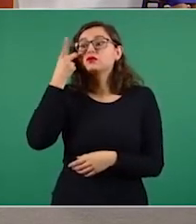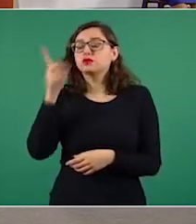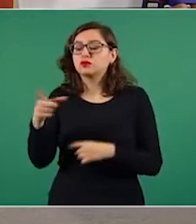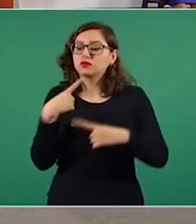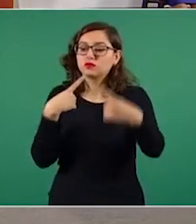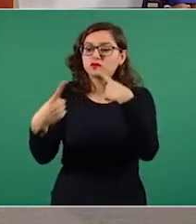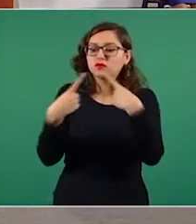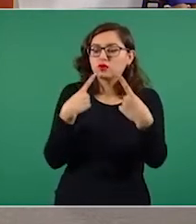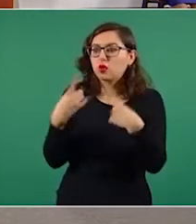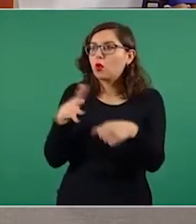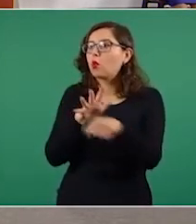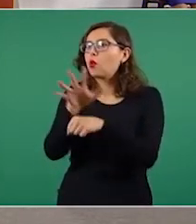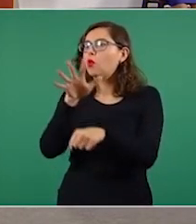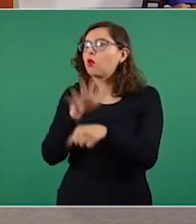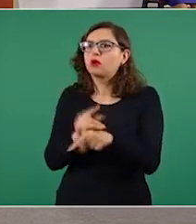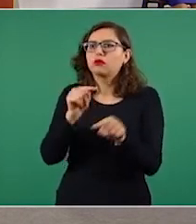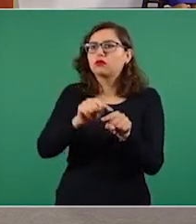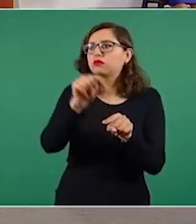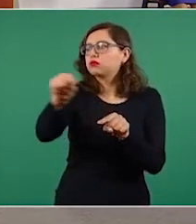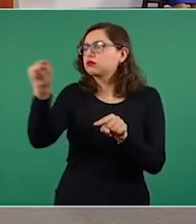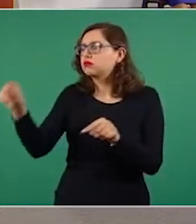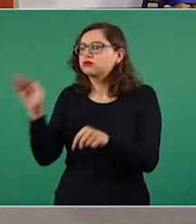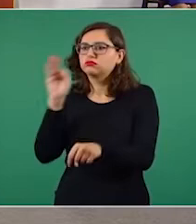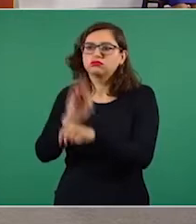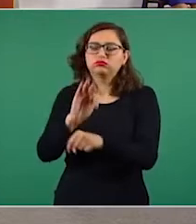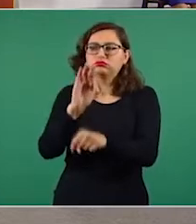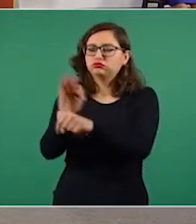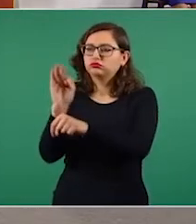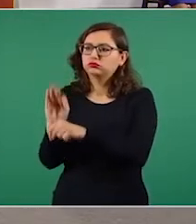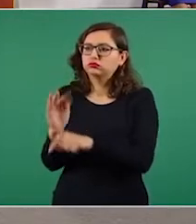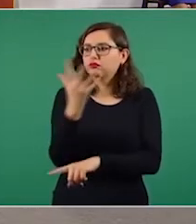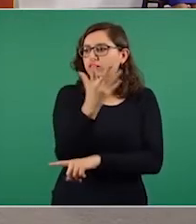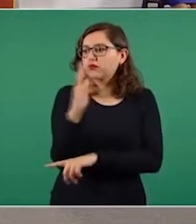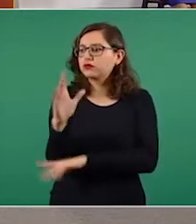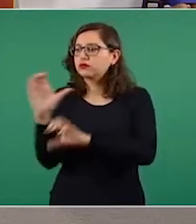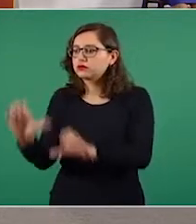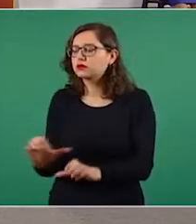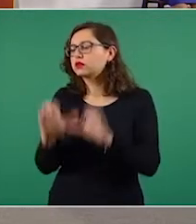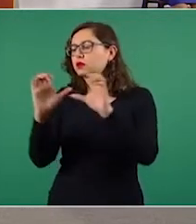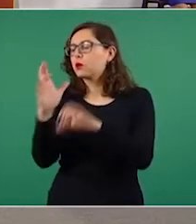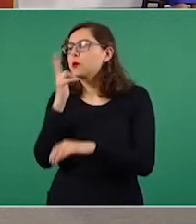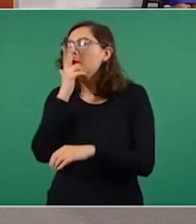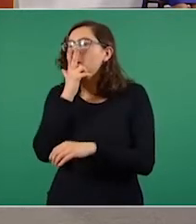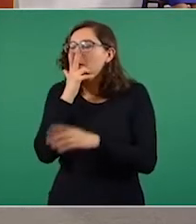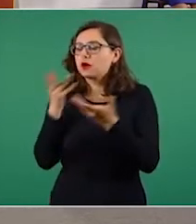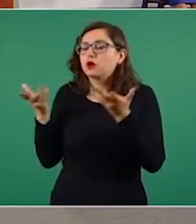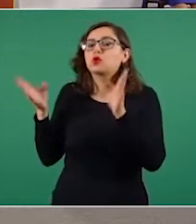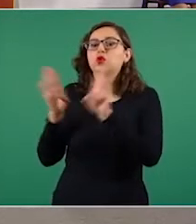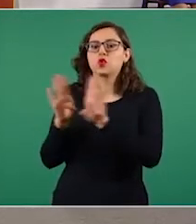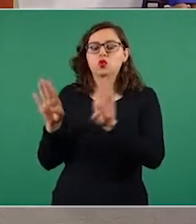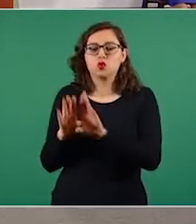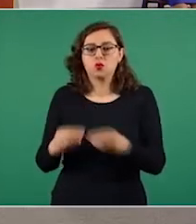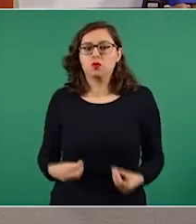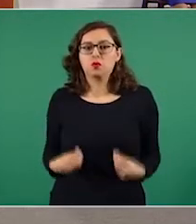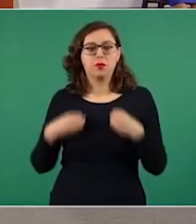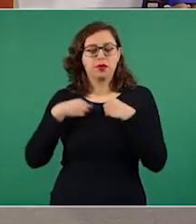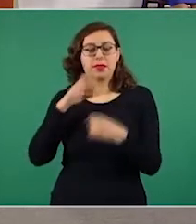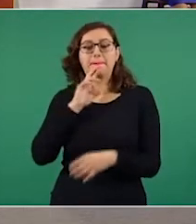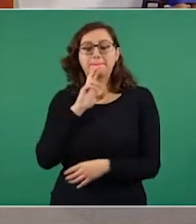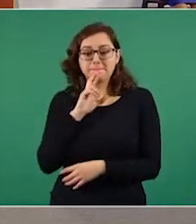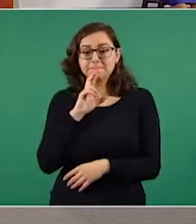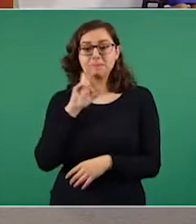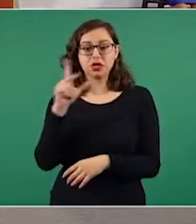protegida y a la cual se le dará un manejo sustentable para mejorar los medios de vida de sus habitantes.